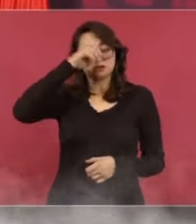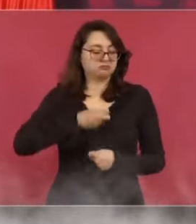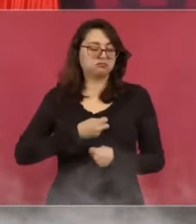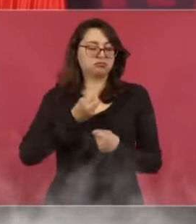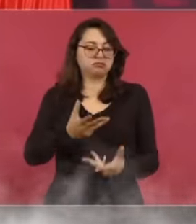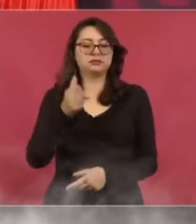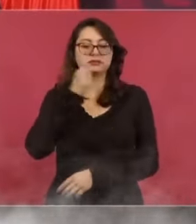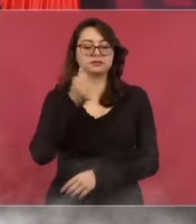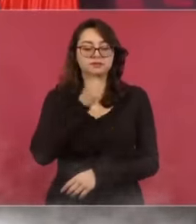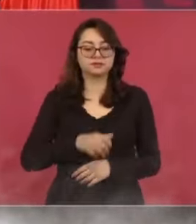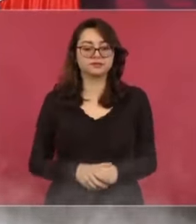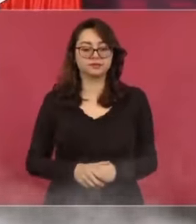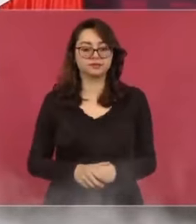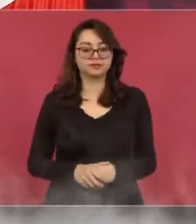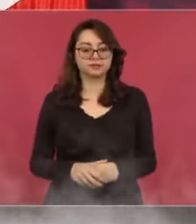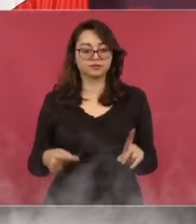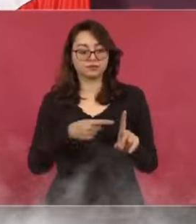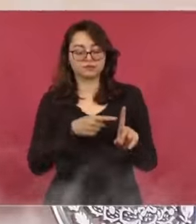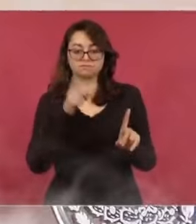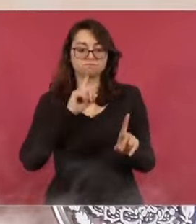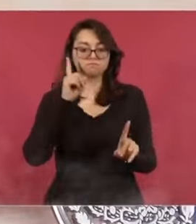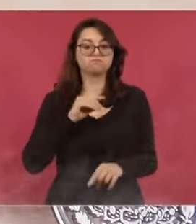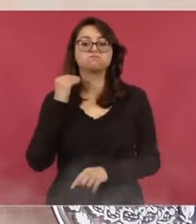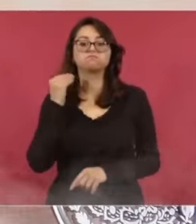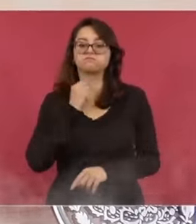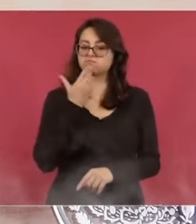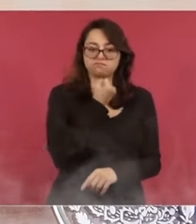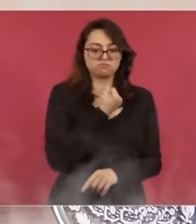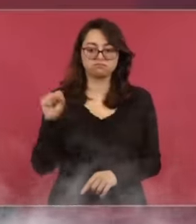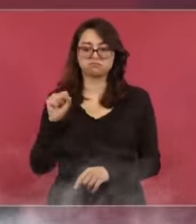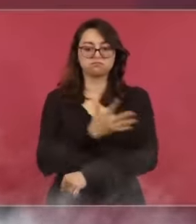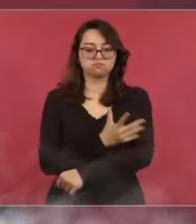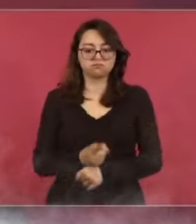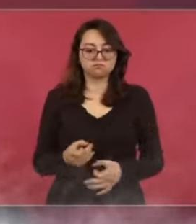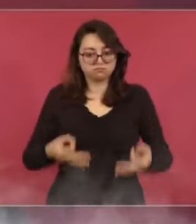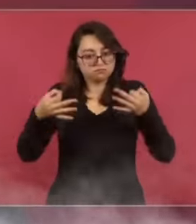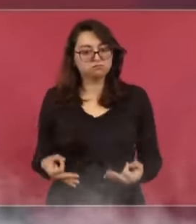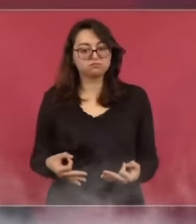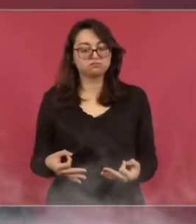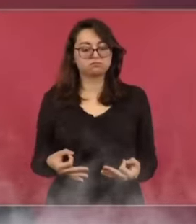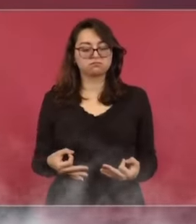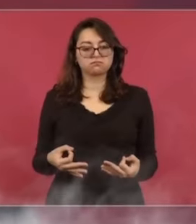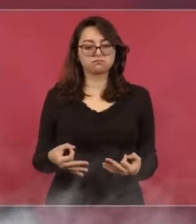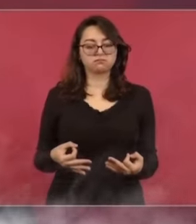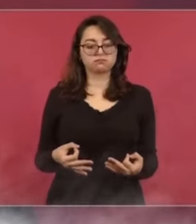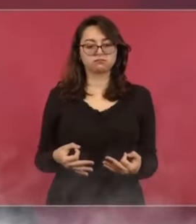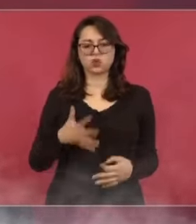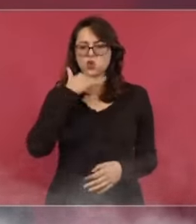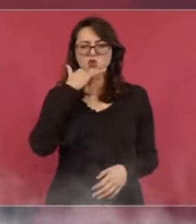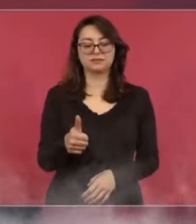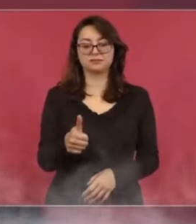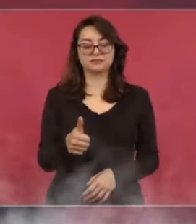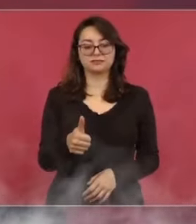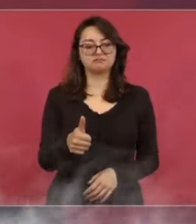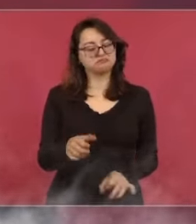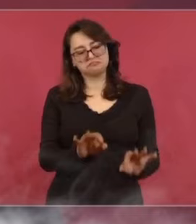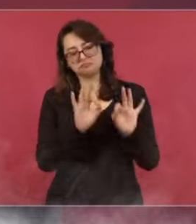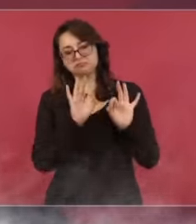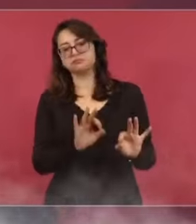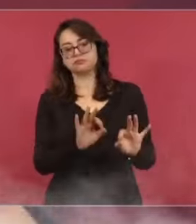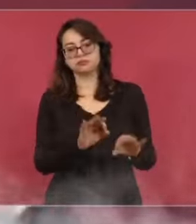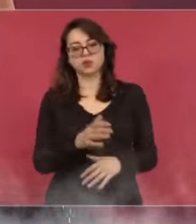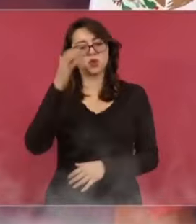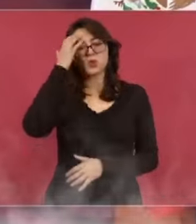siempre digo lo que pienso. Es una extraordinaria abogada, una mujer íntegra, honesta, incorruptible, de lo mejor,